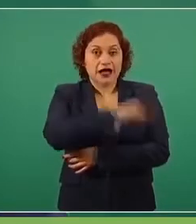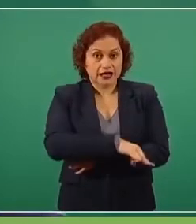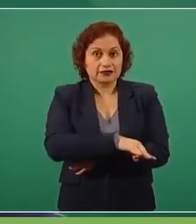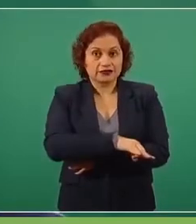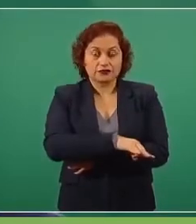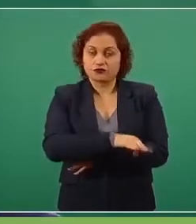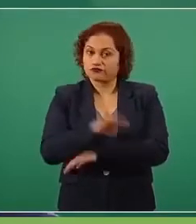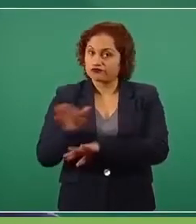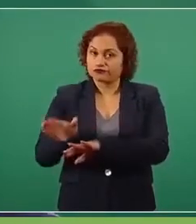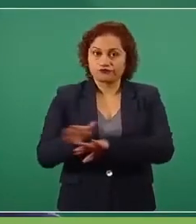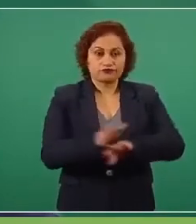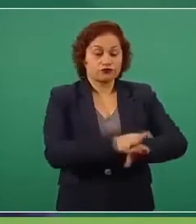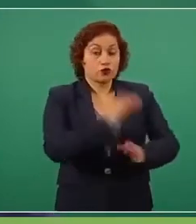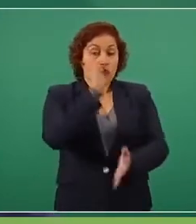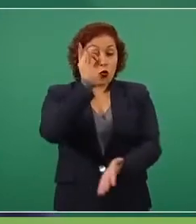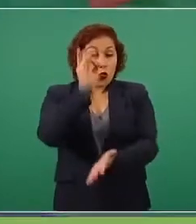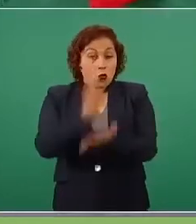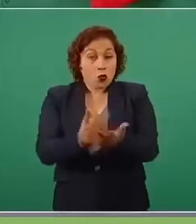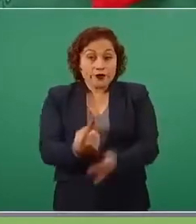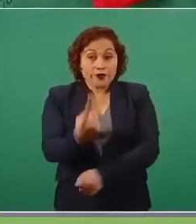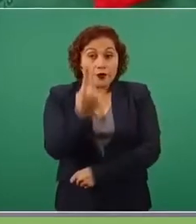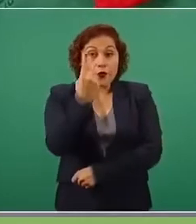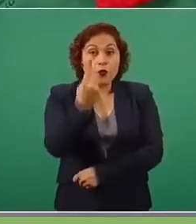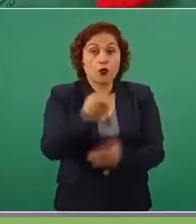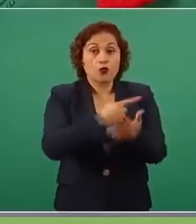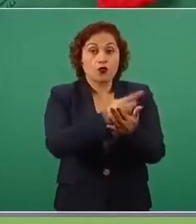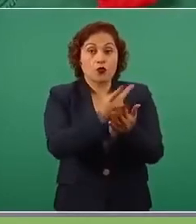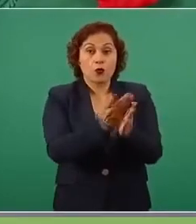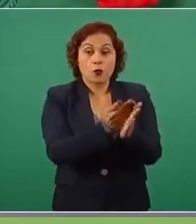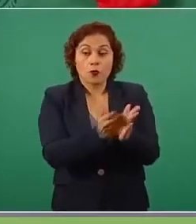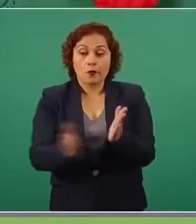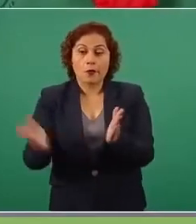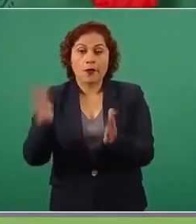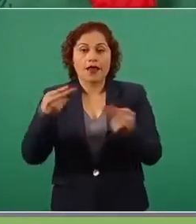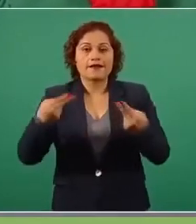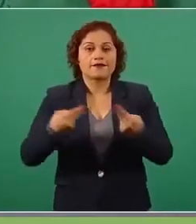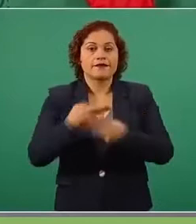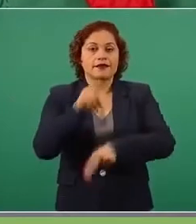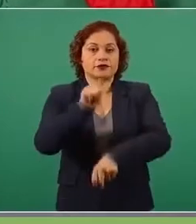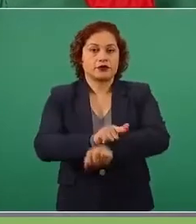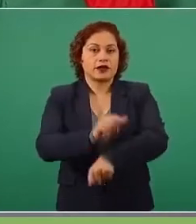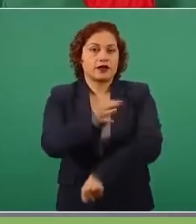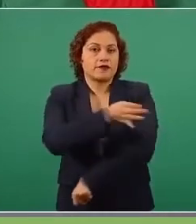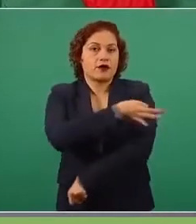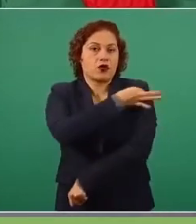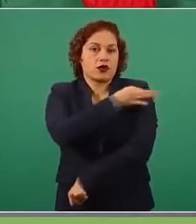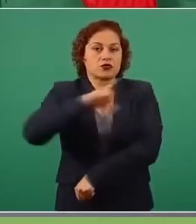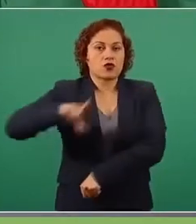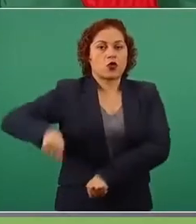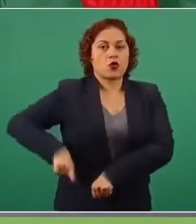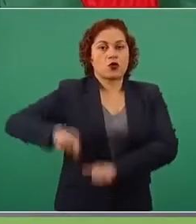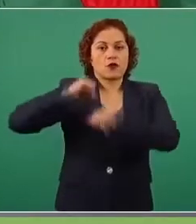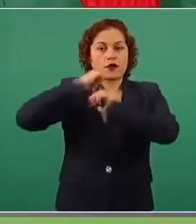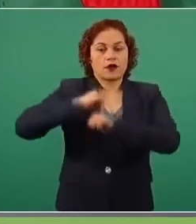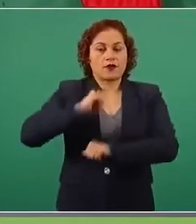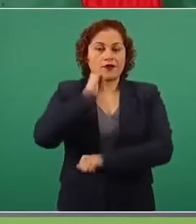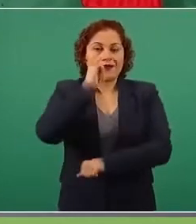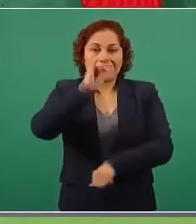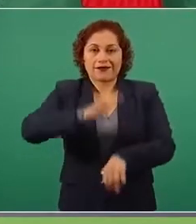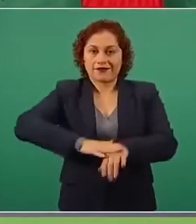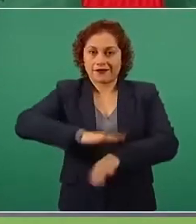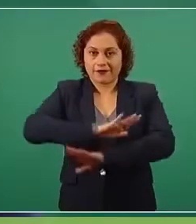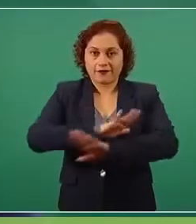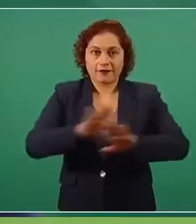Nacional de Vacunación. Pero lo mismo en el caso de las tarjetas y en el caso de todos los apoyos que de manera